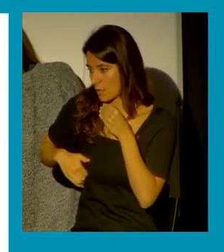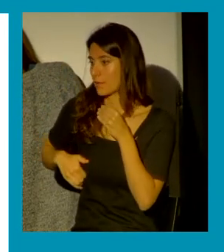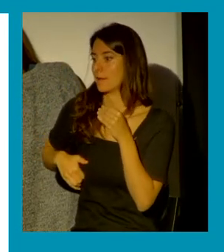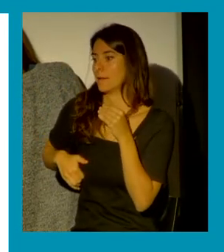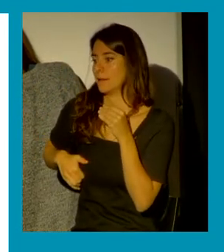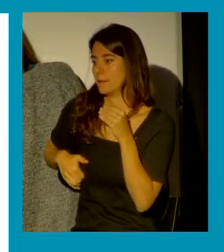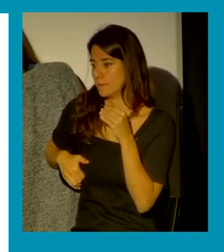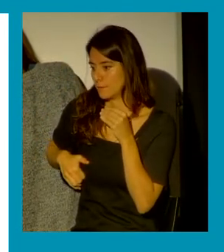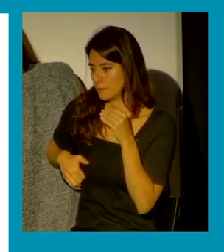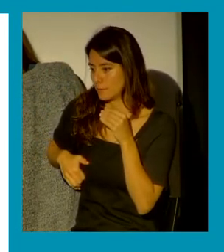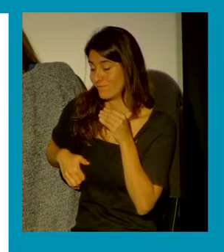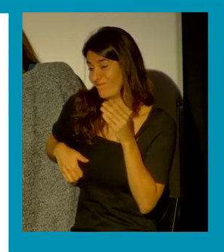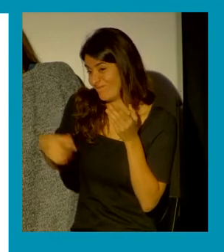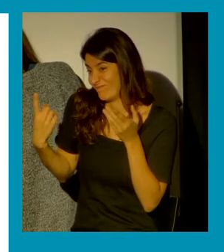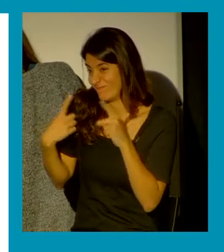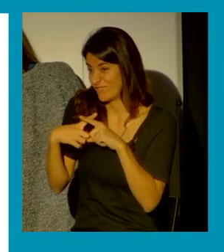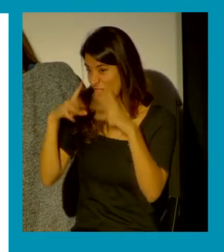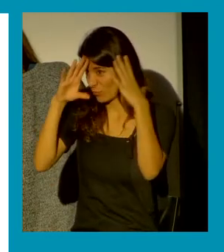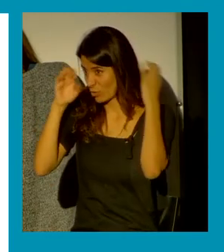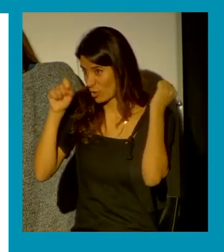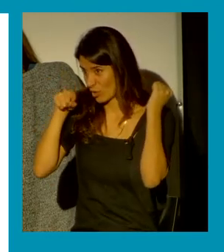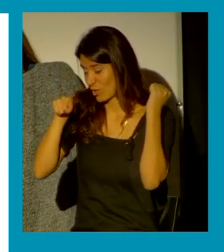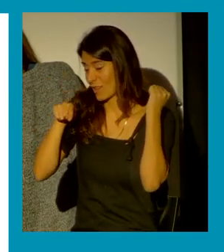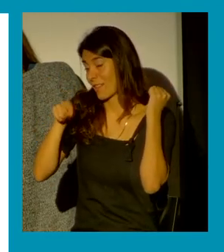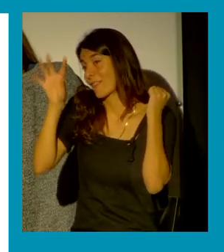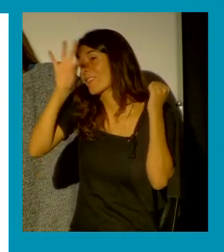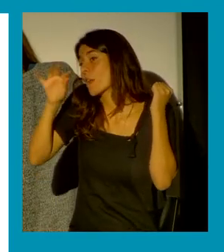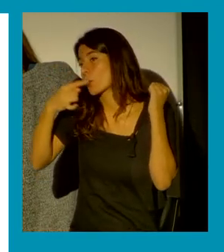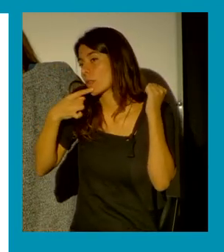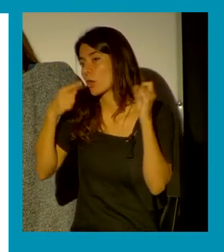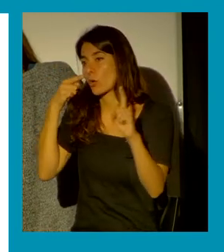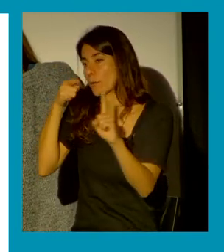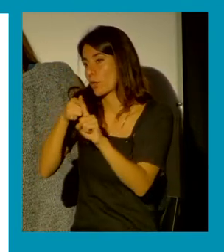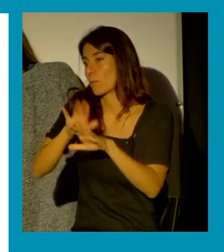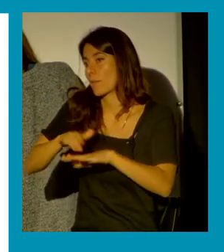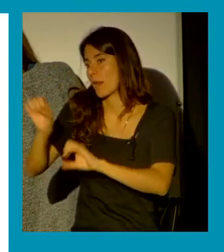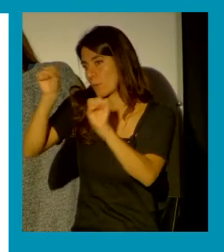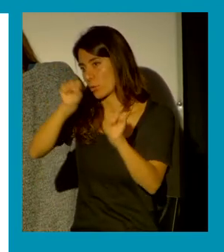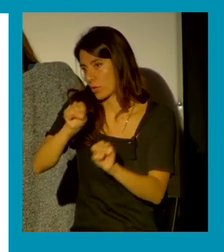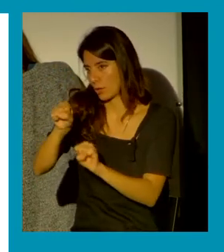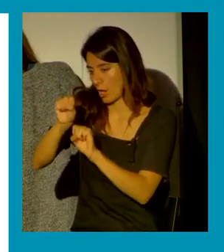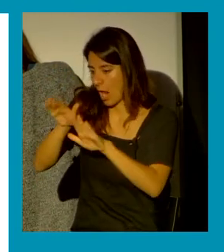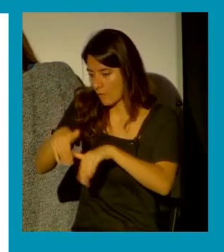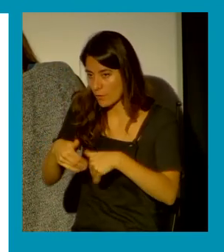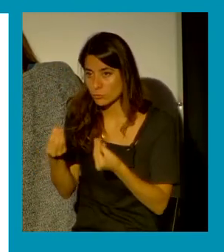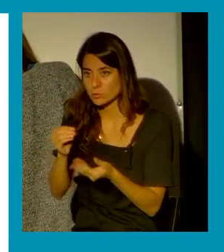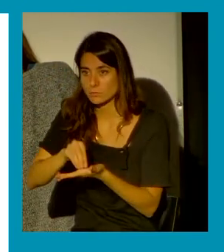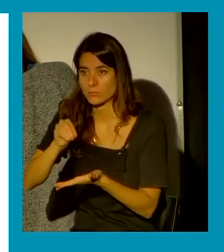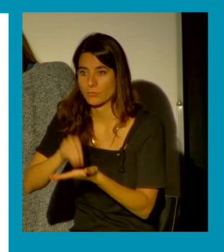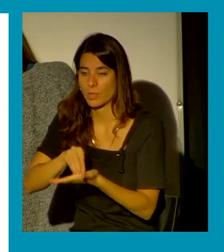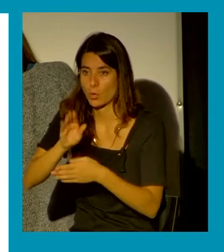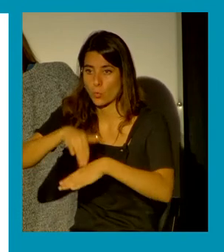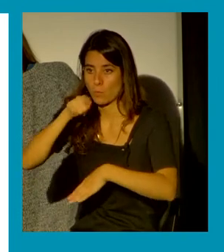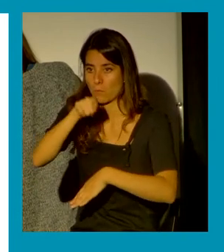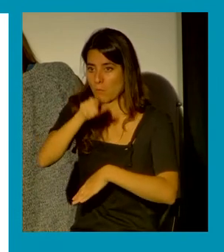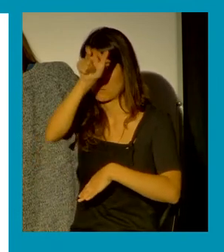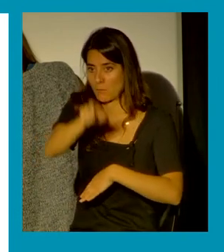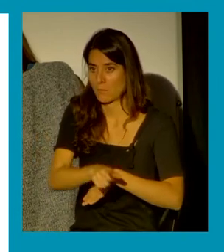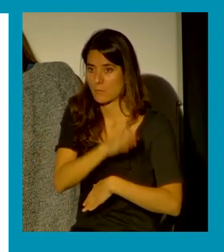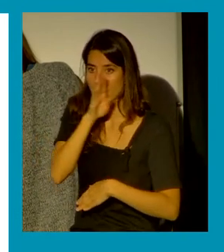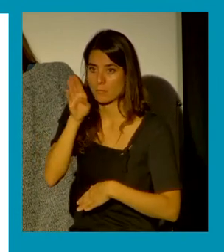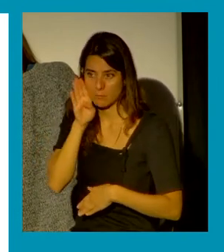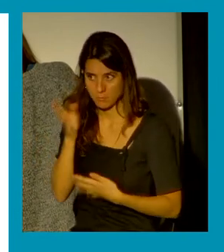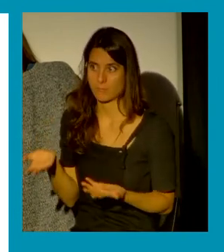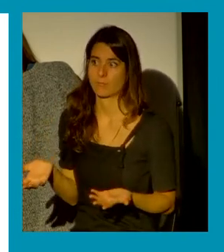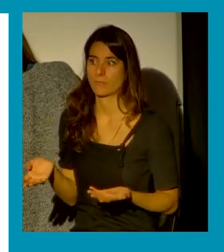son de protección no terminen criminalizando y aquí agrego sí lo que es de la interseccionalidad y qué significa cuando esas madres